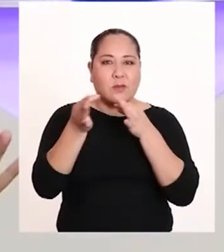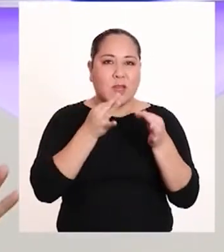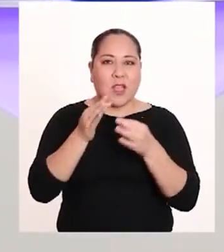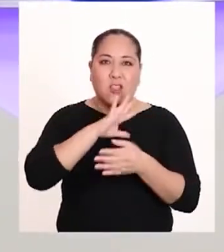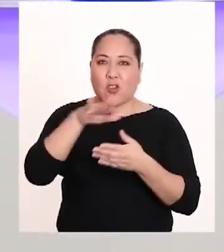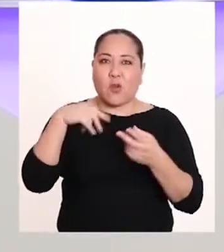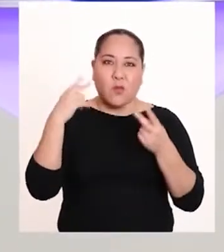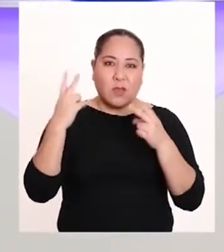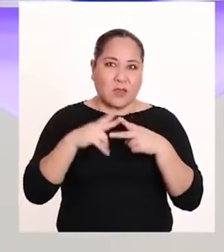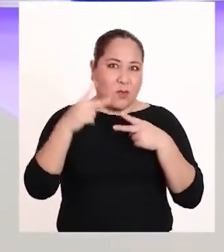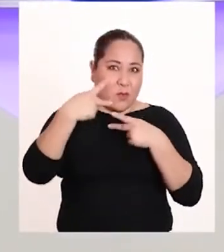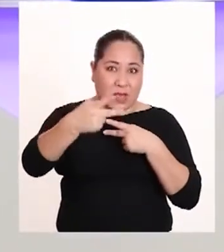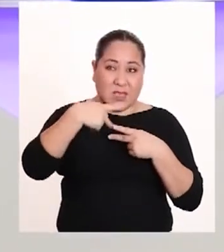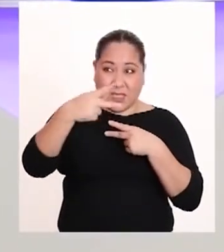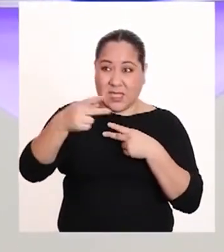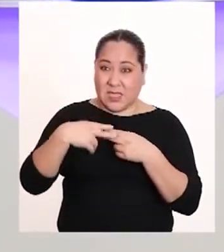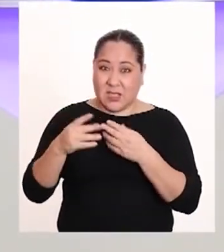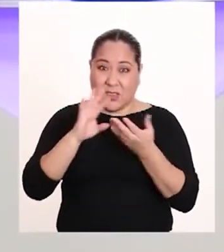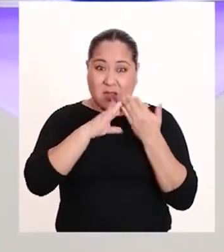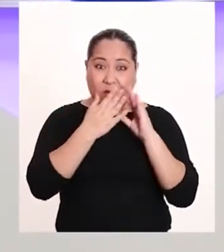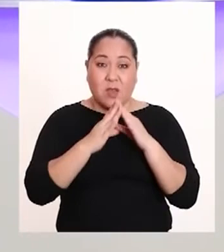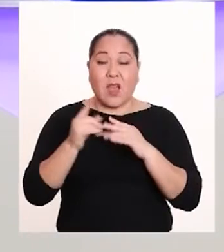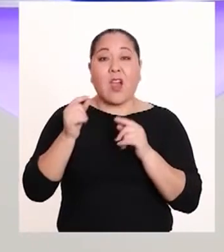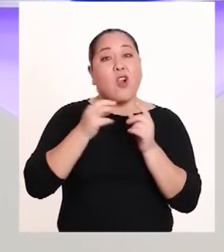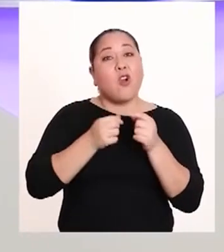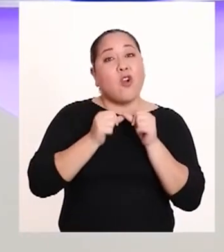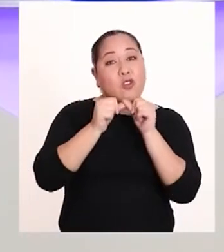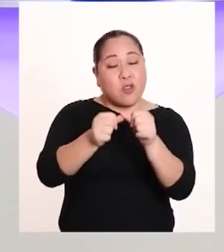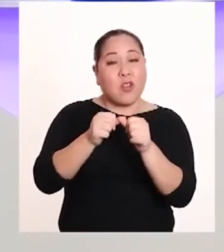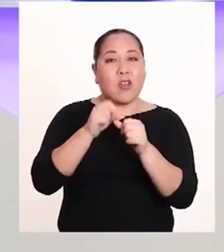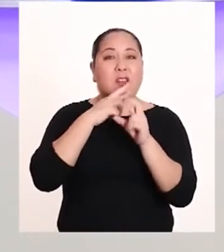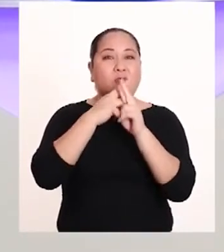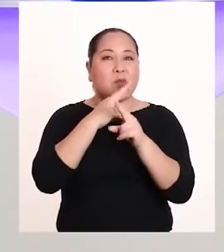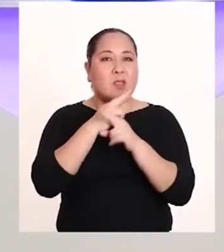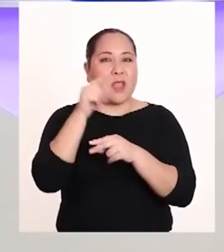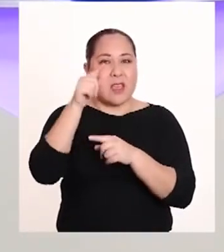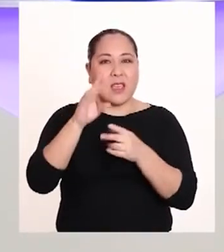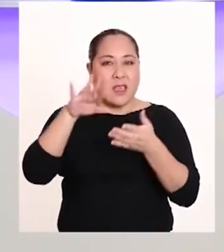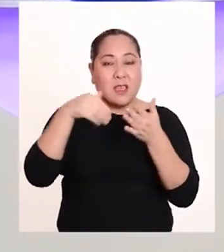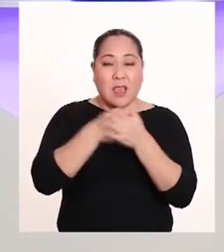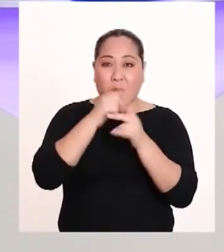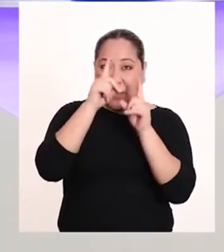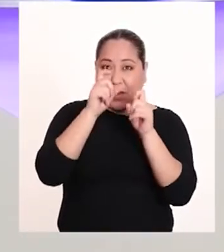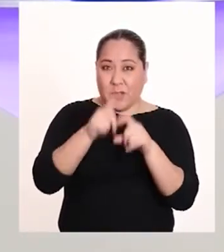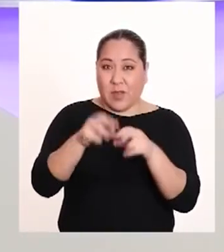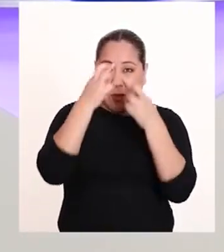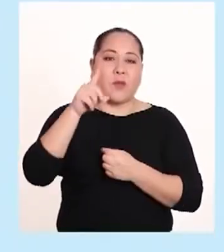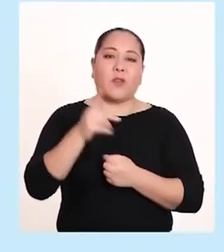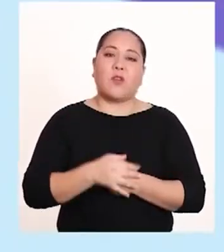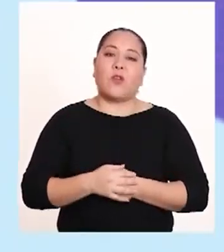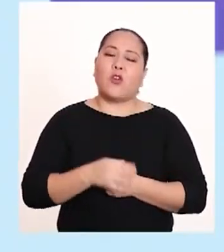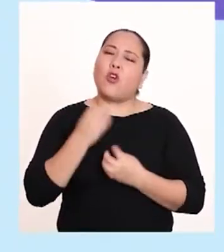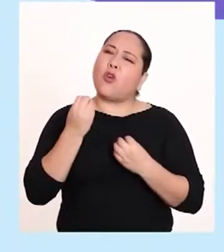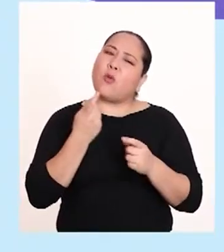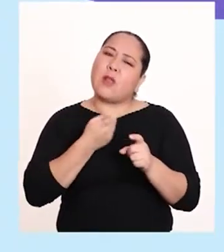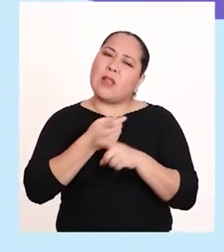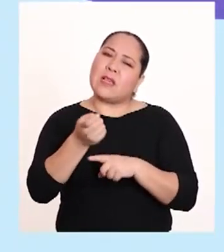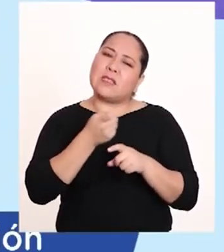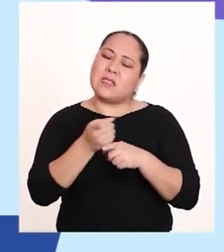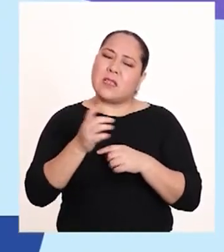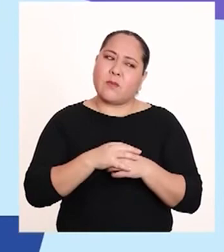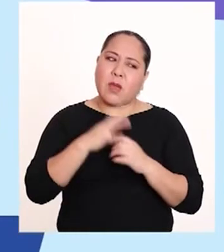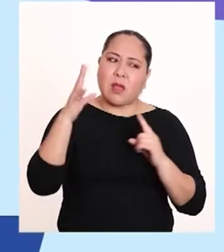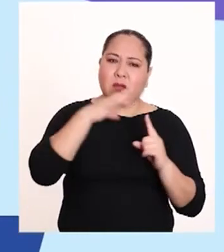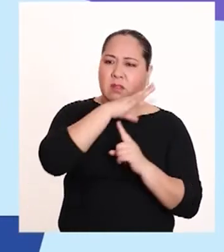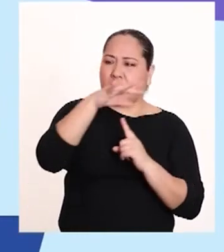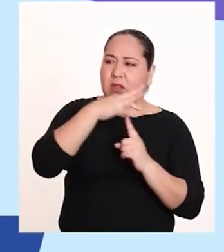todos mis vecinos del barrio. Y para seguir respondiendo a todas las inquietudes, aquí llegan las preguntas de nuestra querida Promo. ¿Cómo afecta a